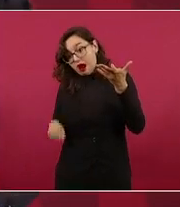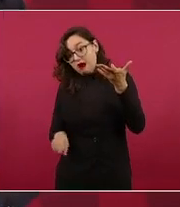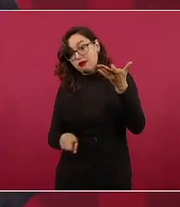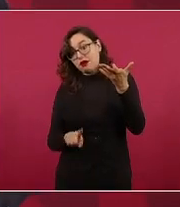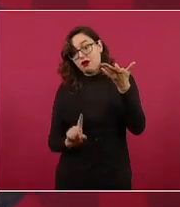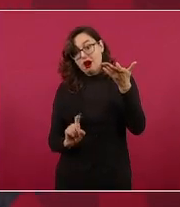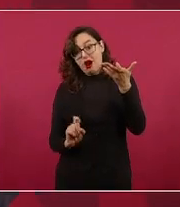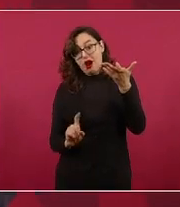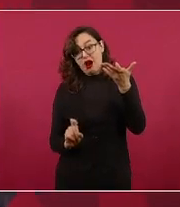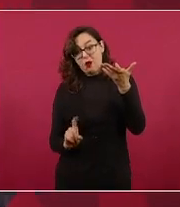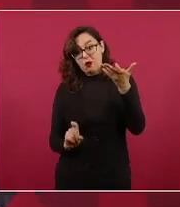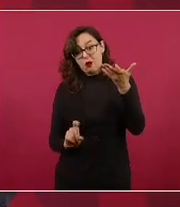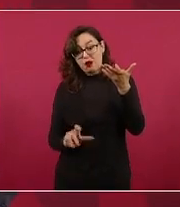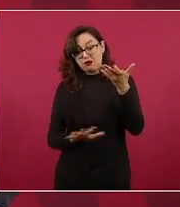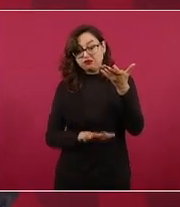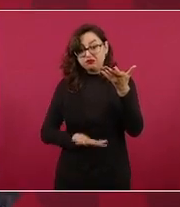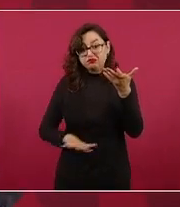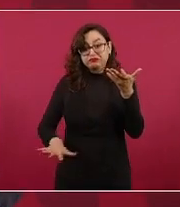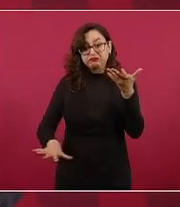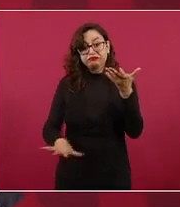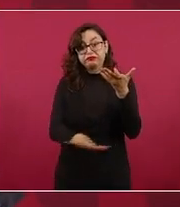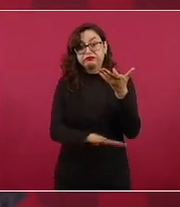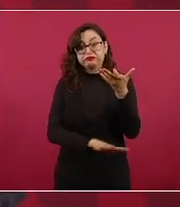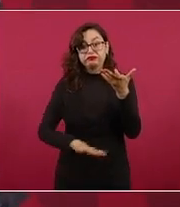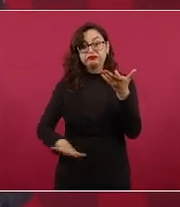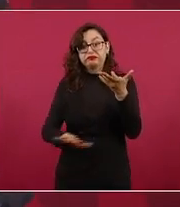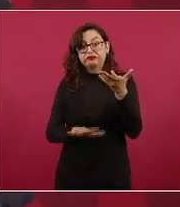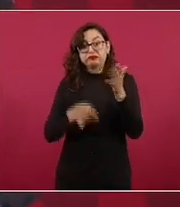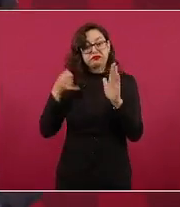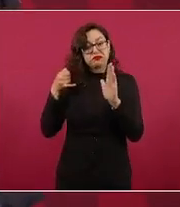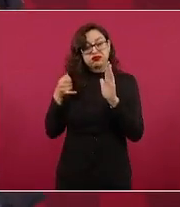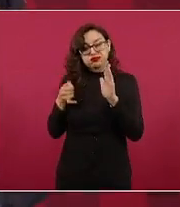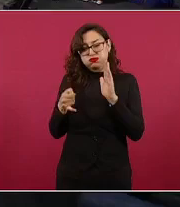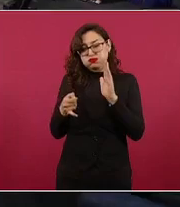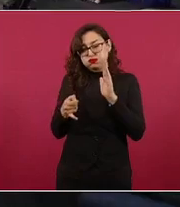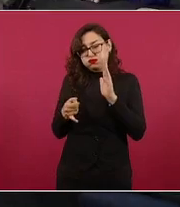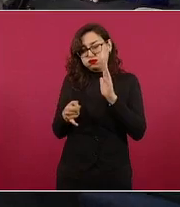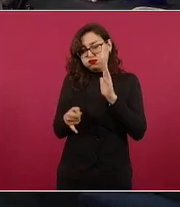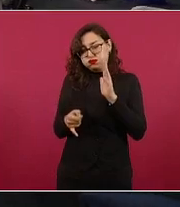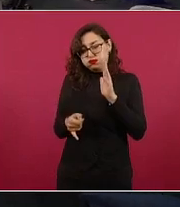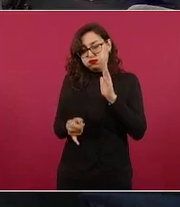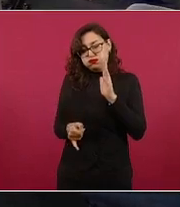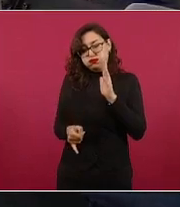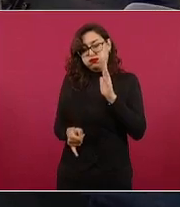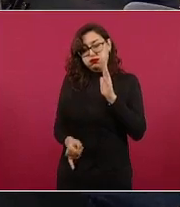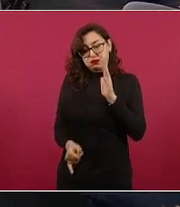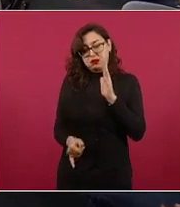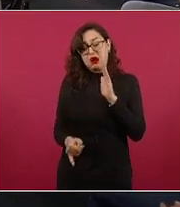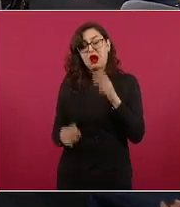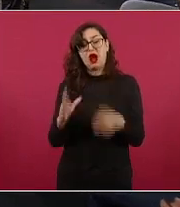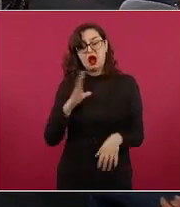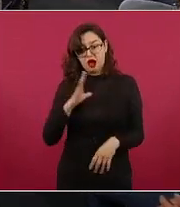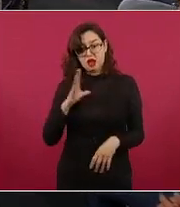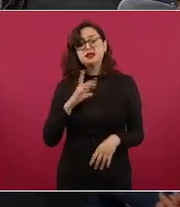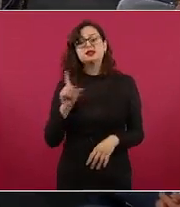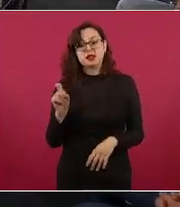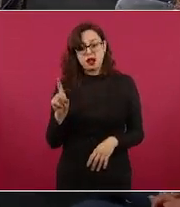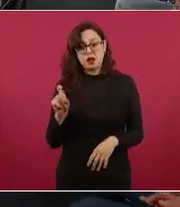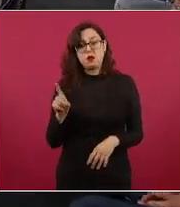en lugares muy profundos y ya